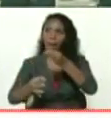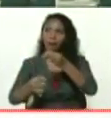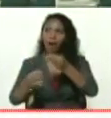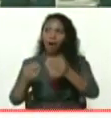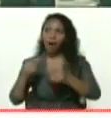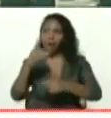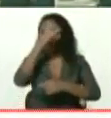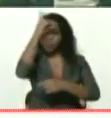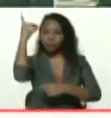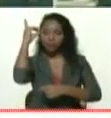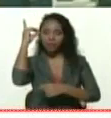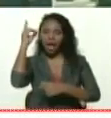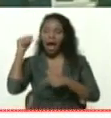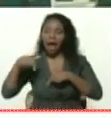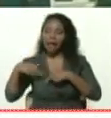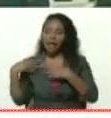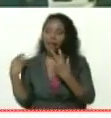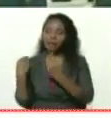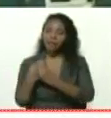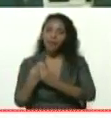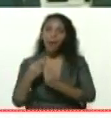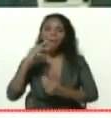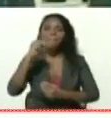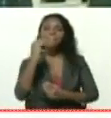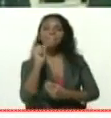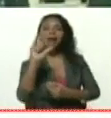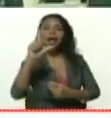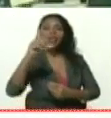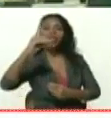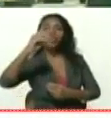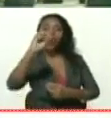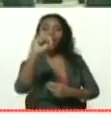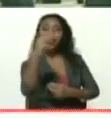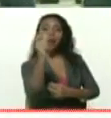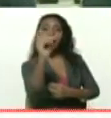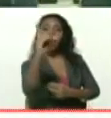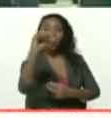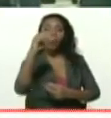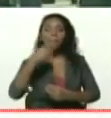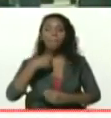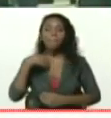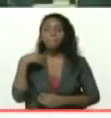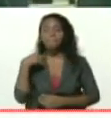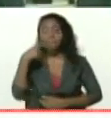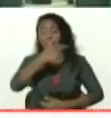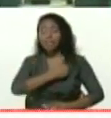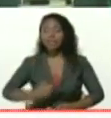aquí está el compañero Mervyn Maldonado, presidente del movimiento Somos Venezuela Gobierno.